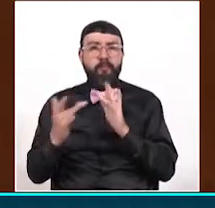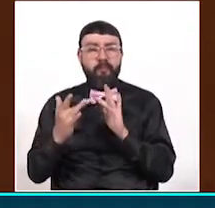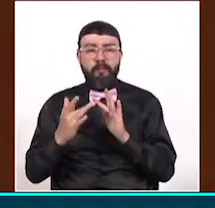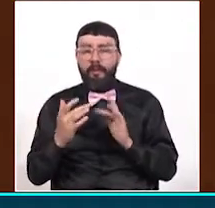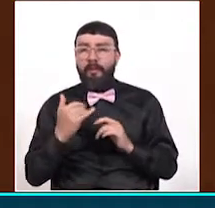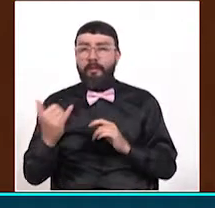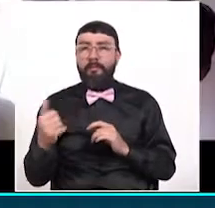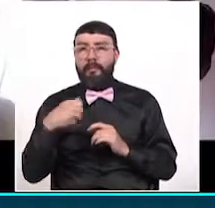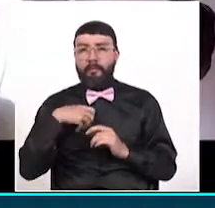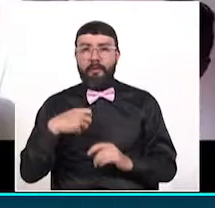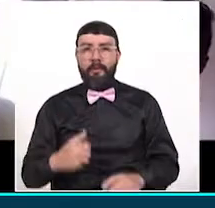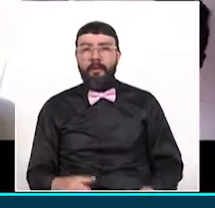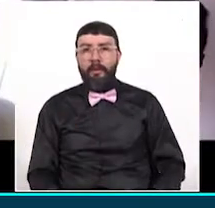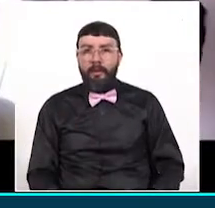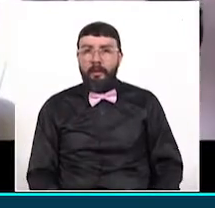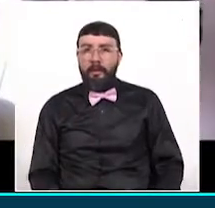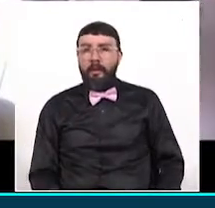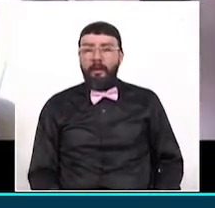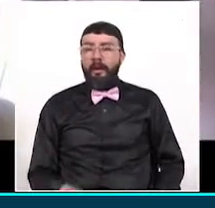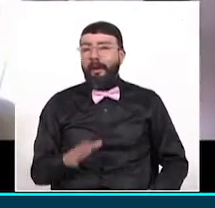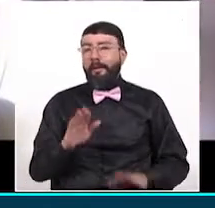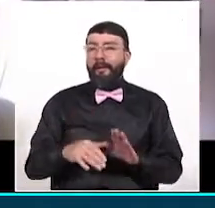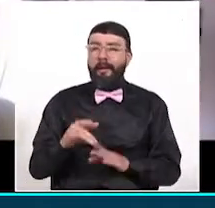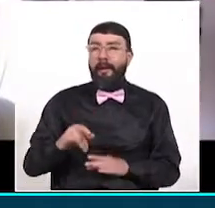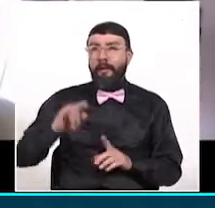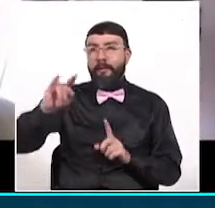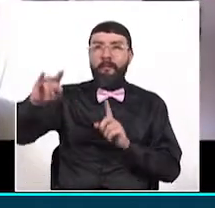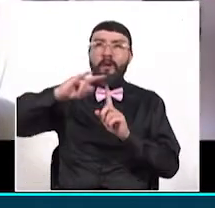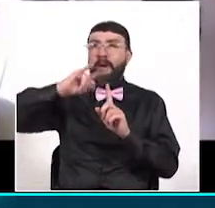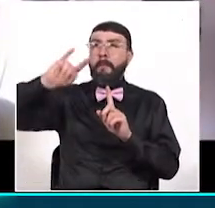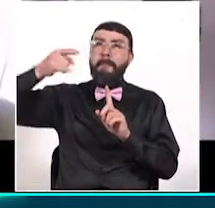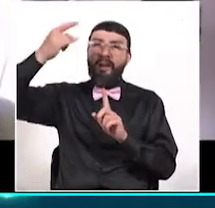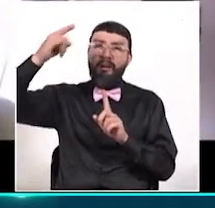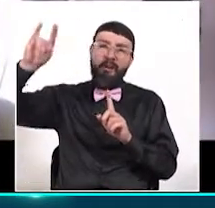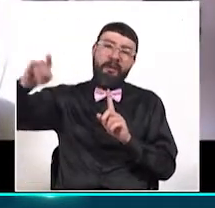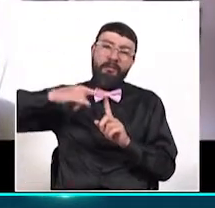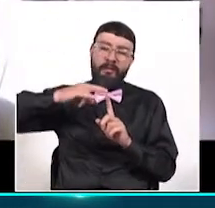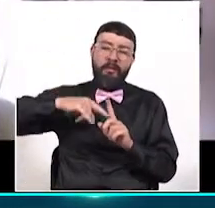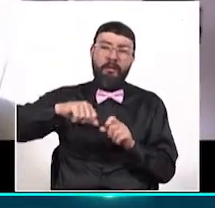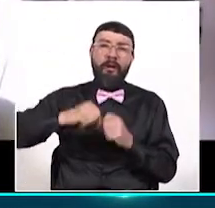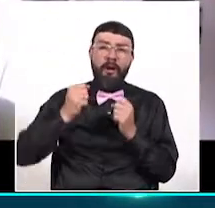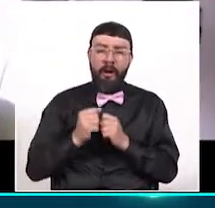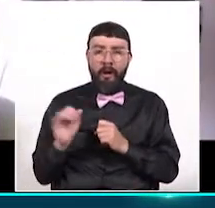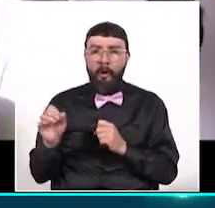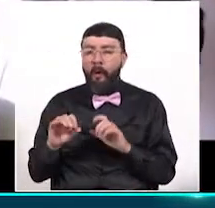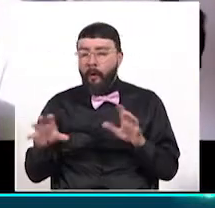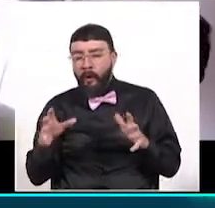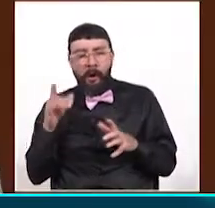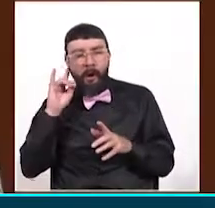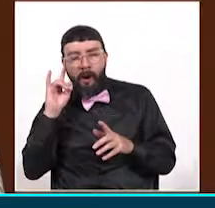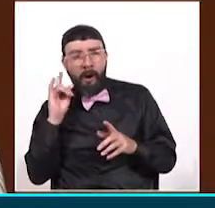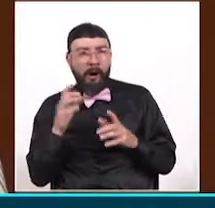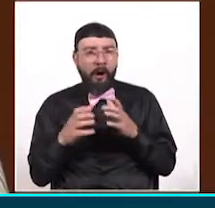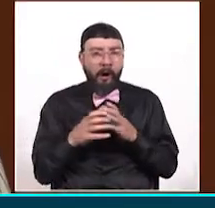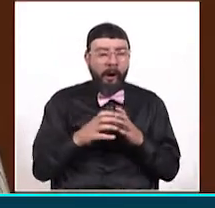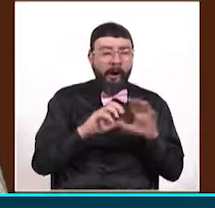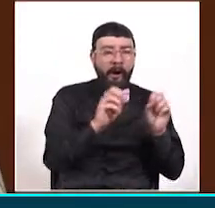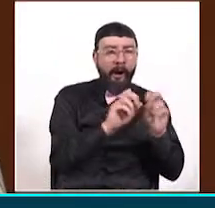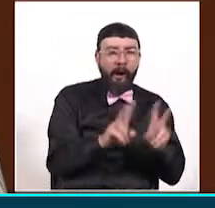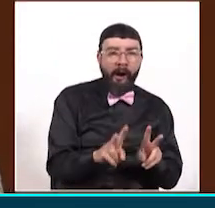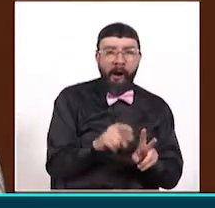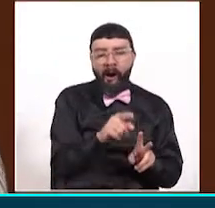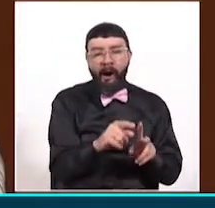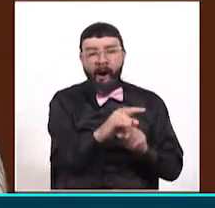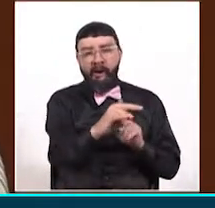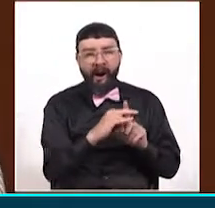Normalmente se caen mucho las redes, o bien sea también por los operadores de internet y también